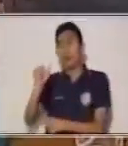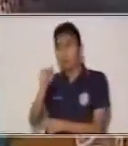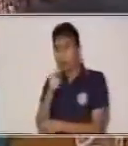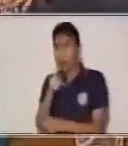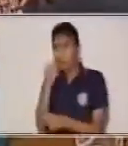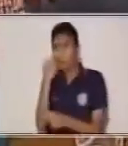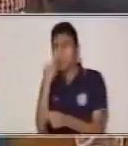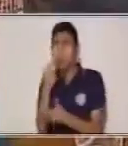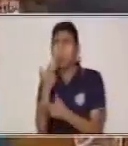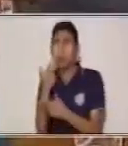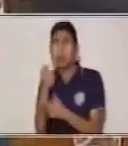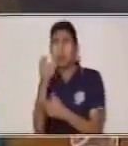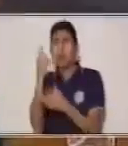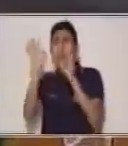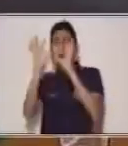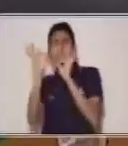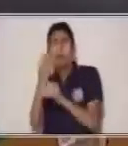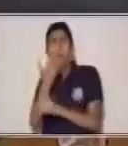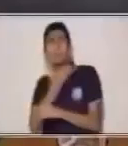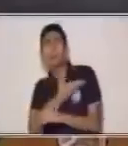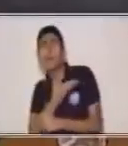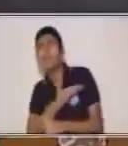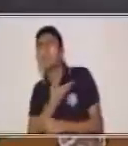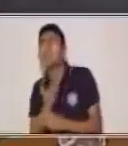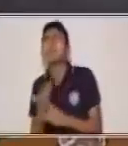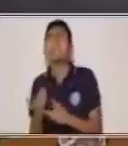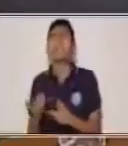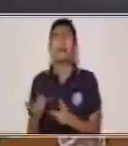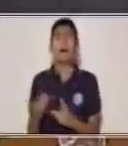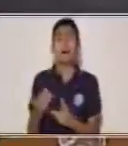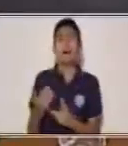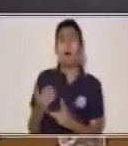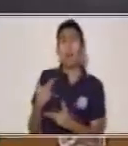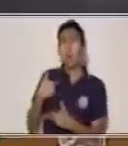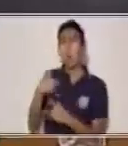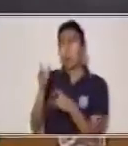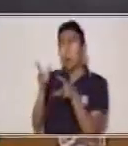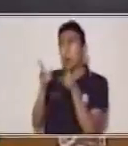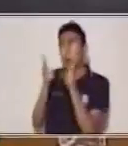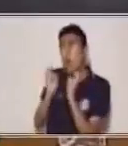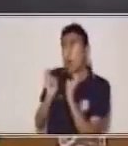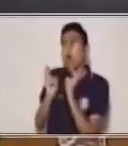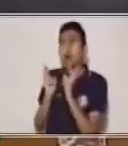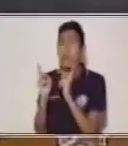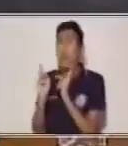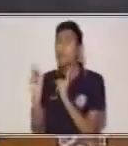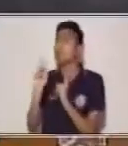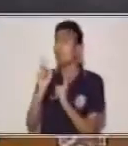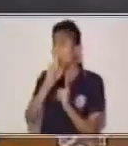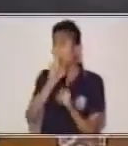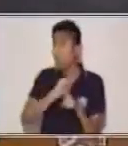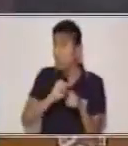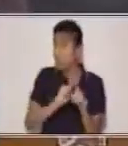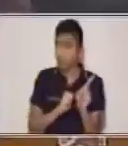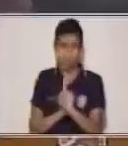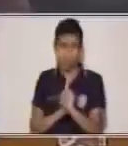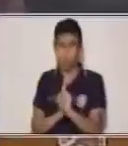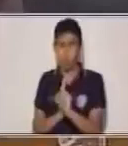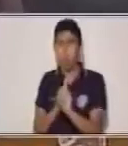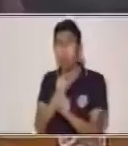¿Sí? Porque lo que va a buscar es dejar una enseñanza. Entonces, va a tratar estos temas. Otra